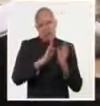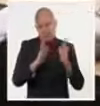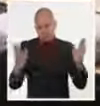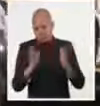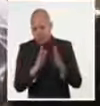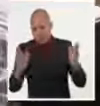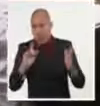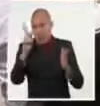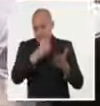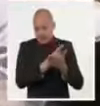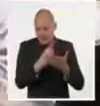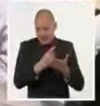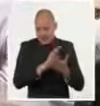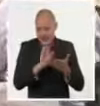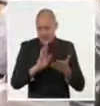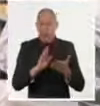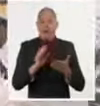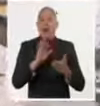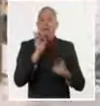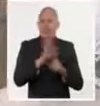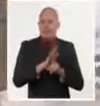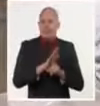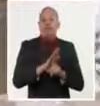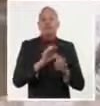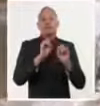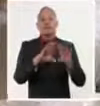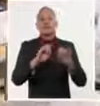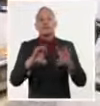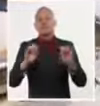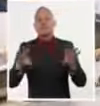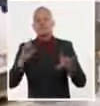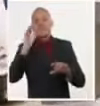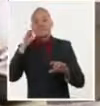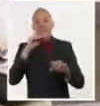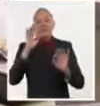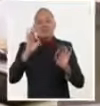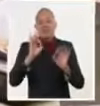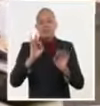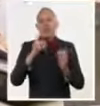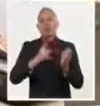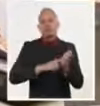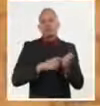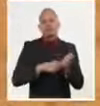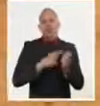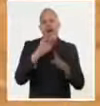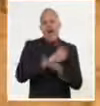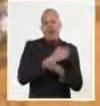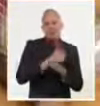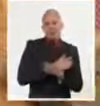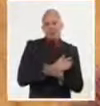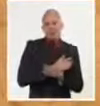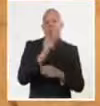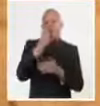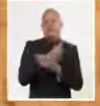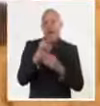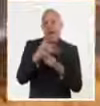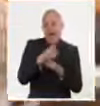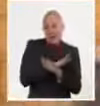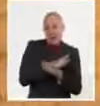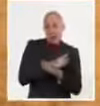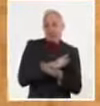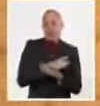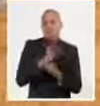normado para que esté en las bodegas el día primero de cada mes, lo cual no fue posible en esta ocasión